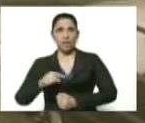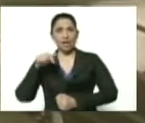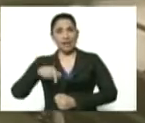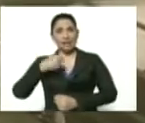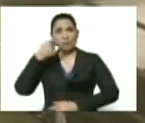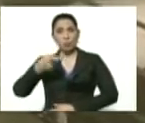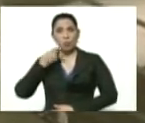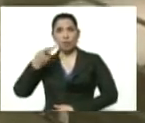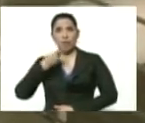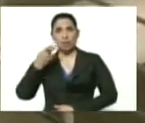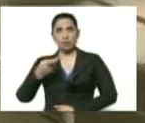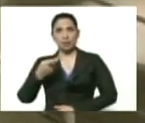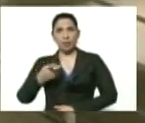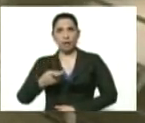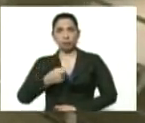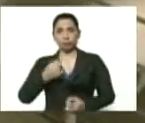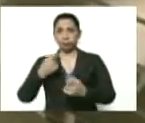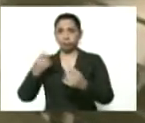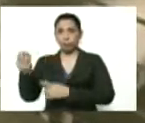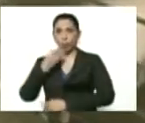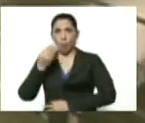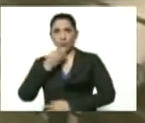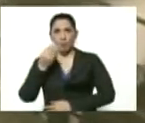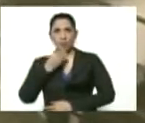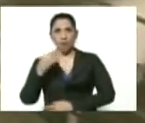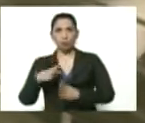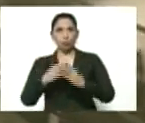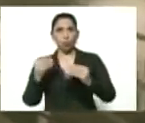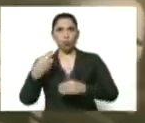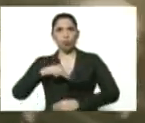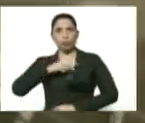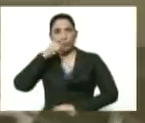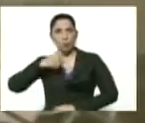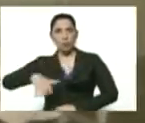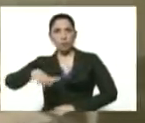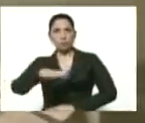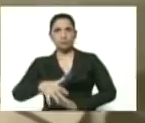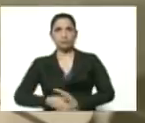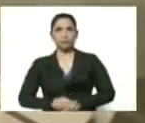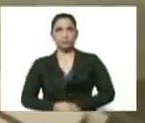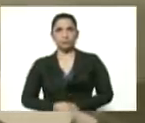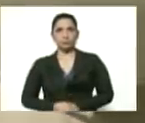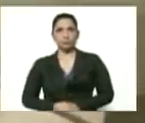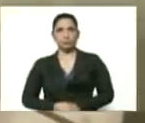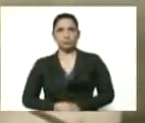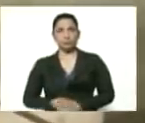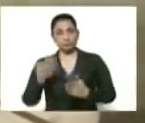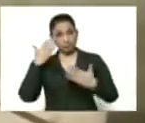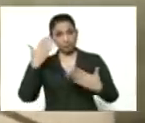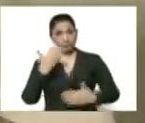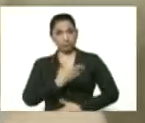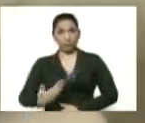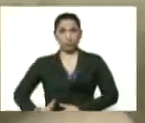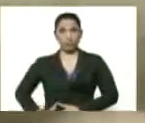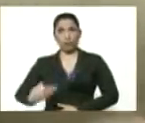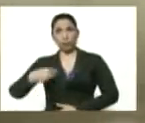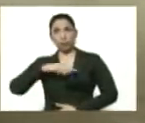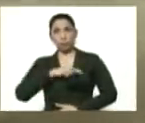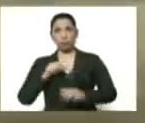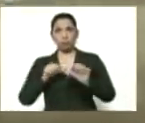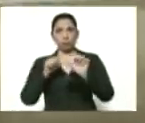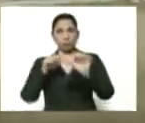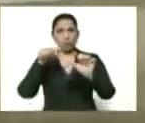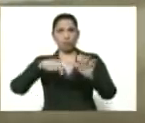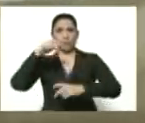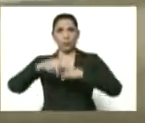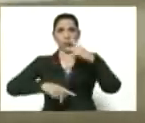política de abastecimiento de proteína de todo nuestro pueblo. Saludos, presidente. Nos encontramos en esta unidad de